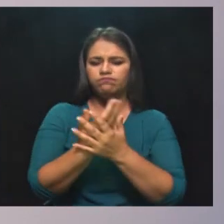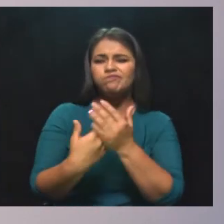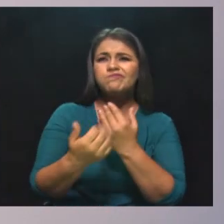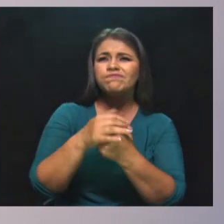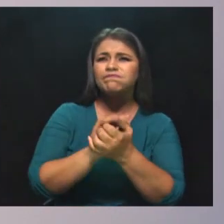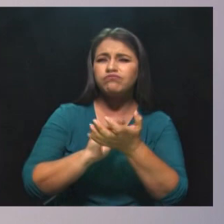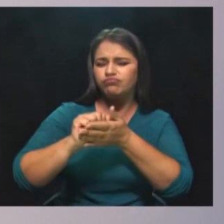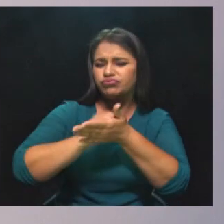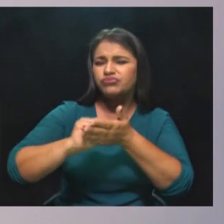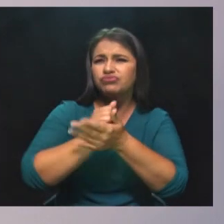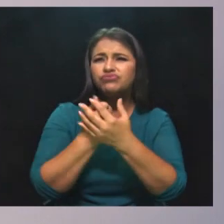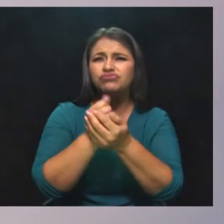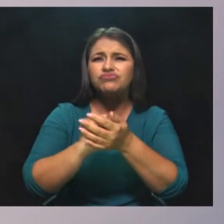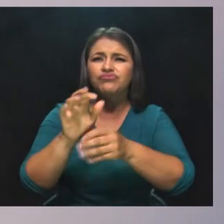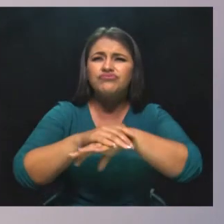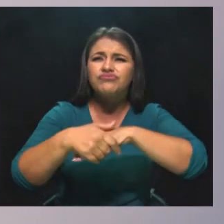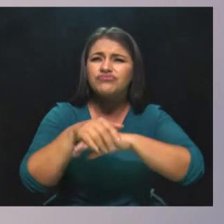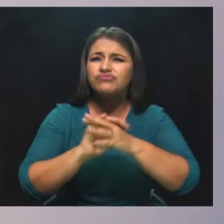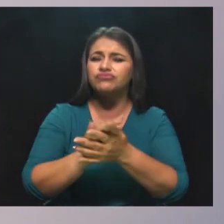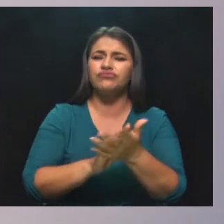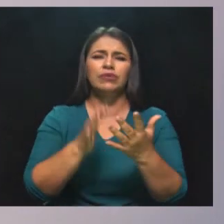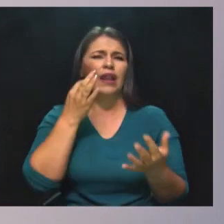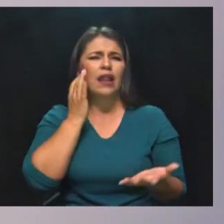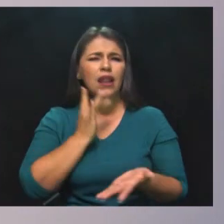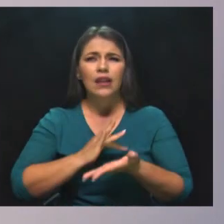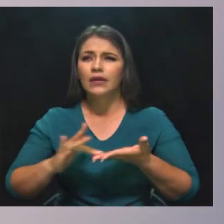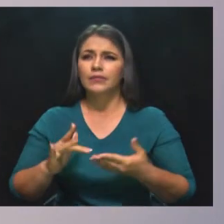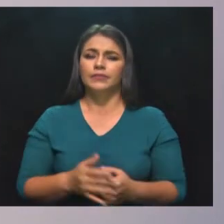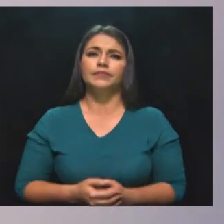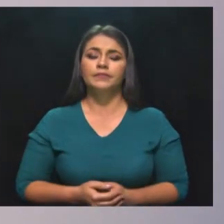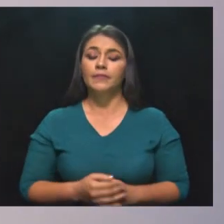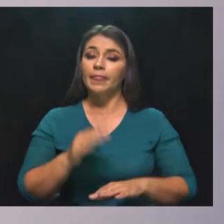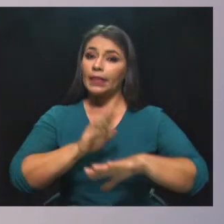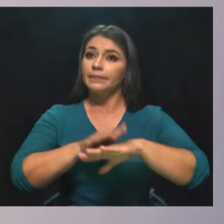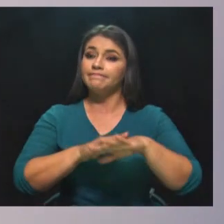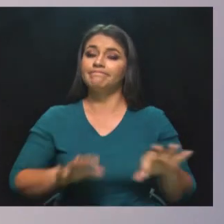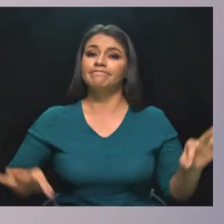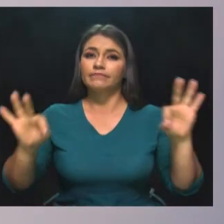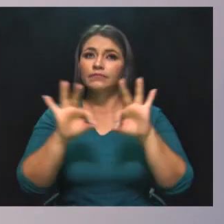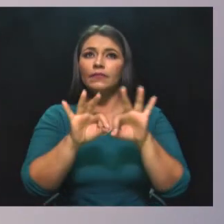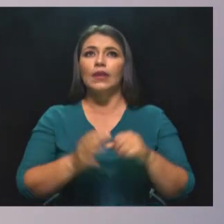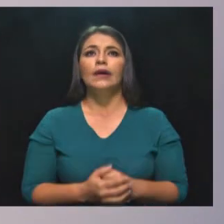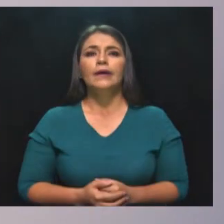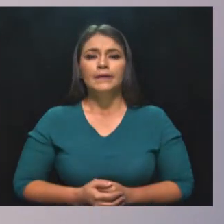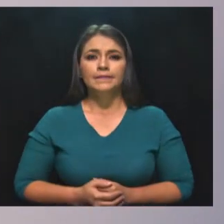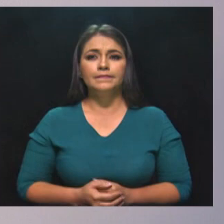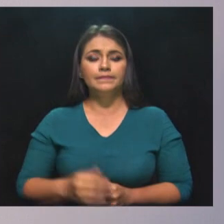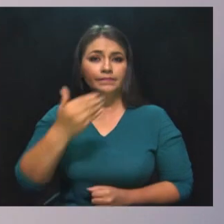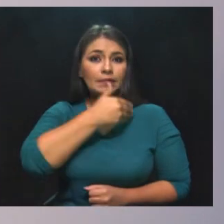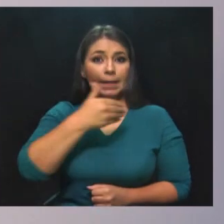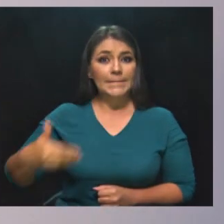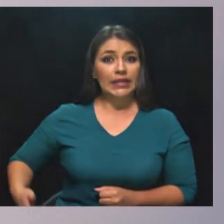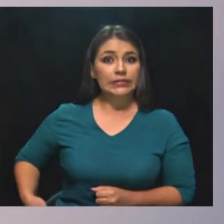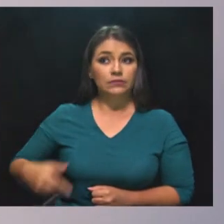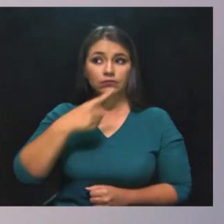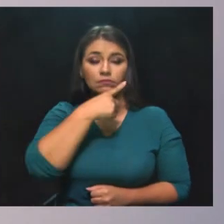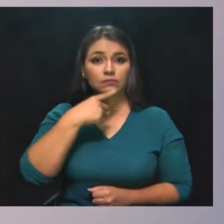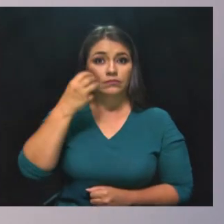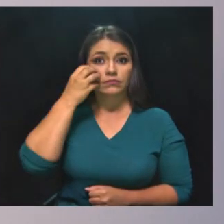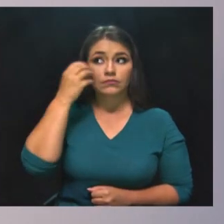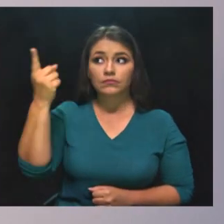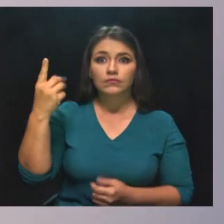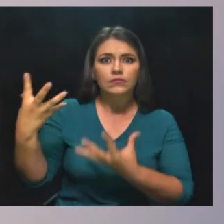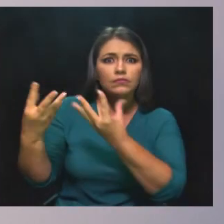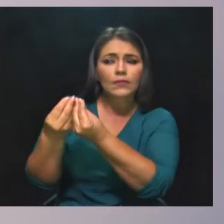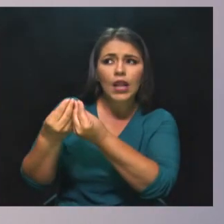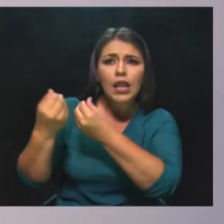permanente de las manos. Es justo reconocer y valorar el esfuerzo que ha hecho el presidente Iván Duque con su equipo